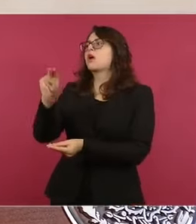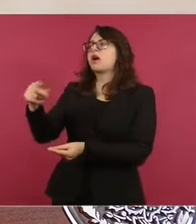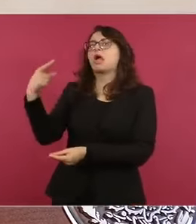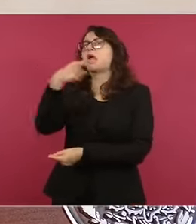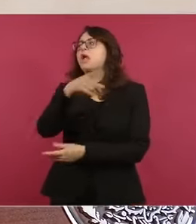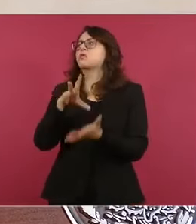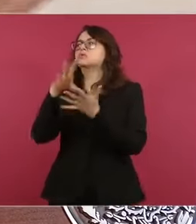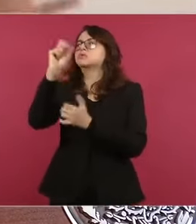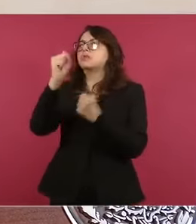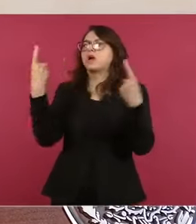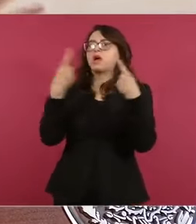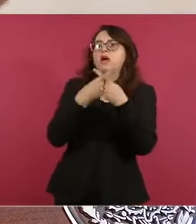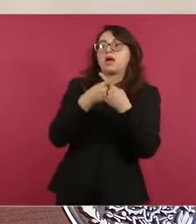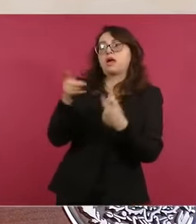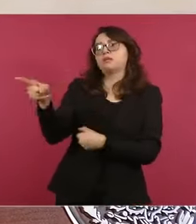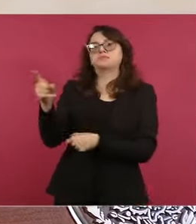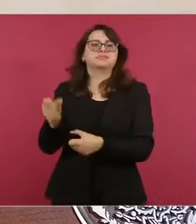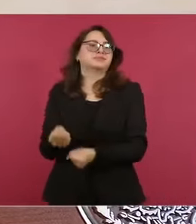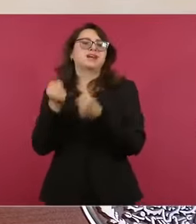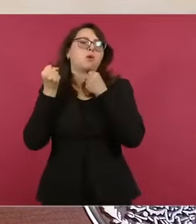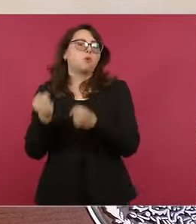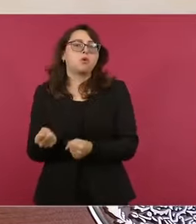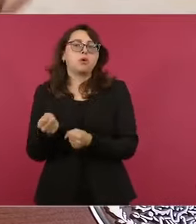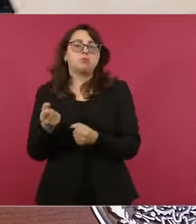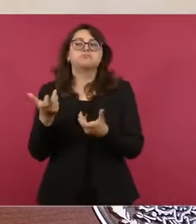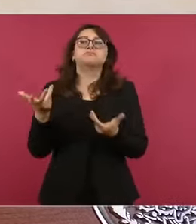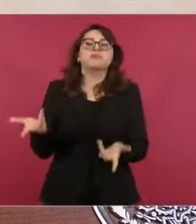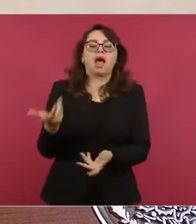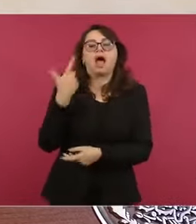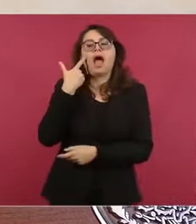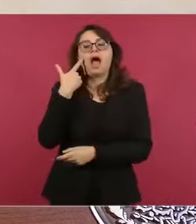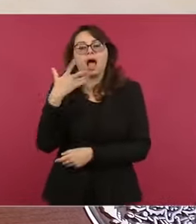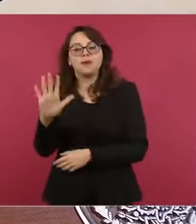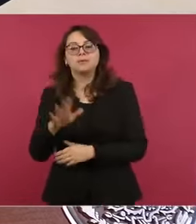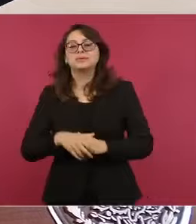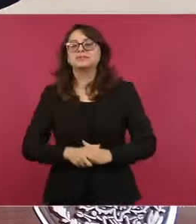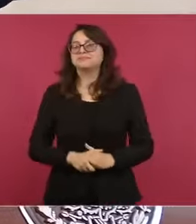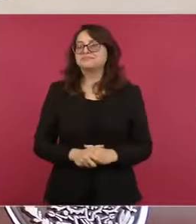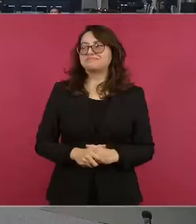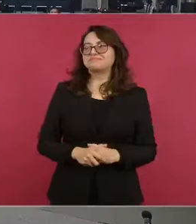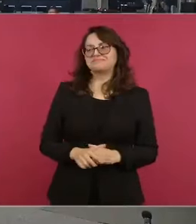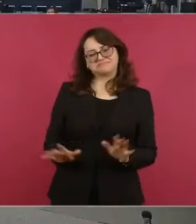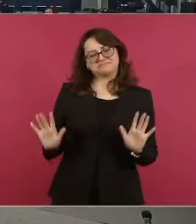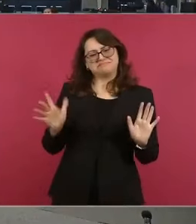O lo que quiero es que Diego Valadez, por ejemplo,